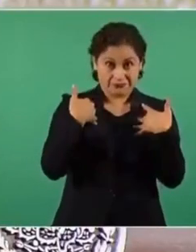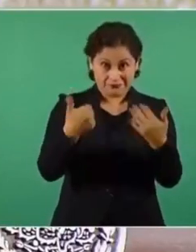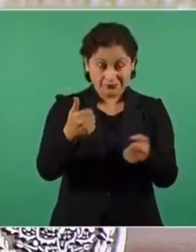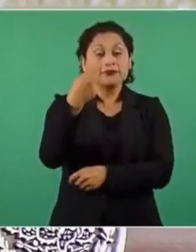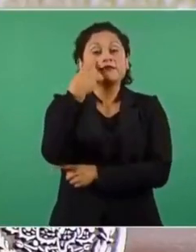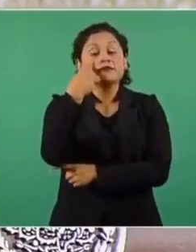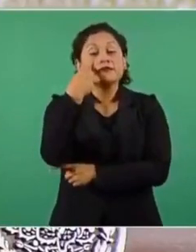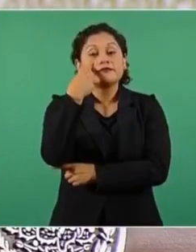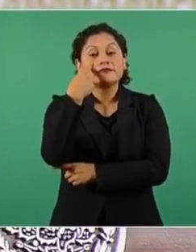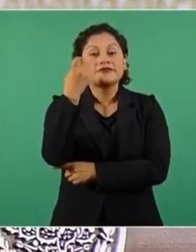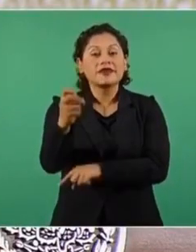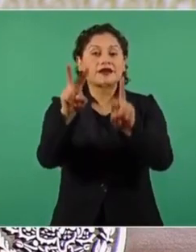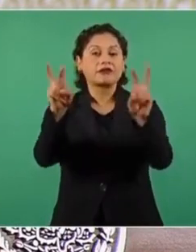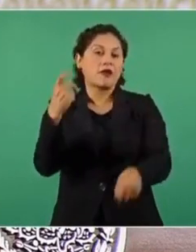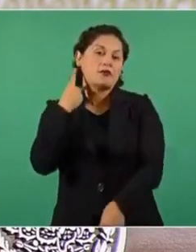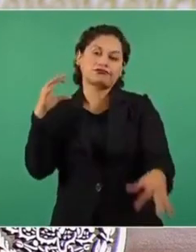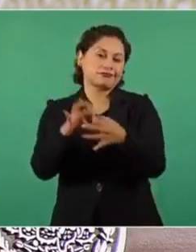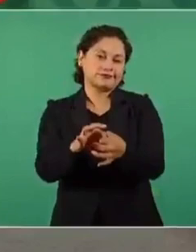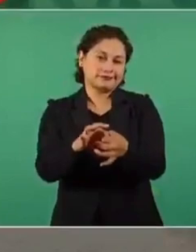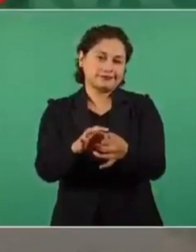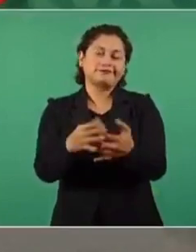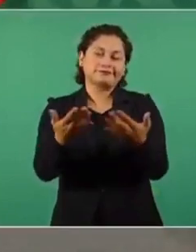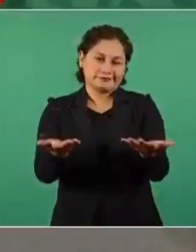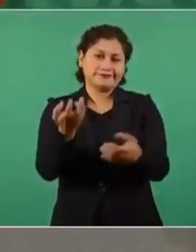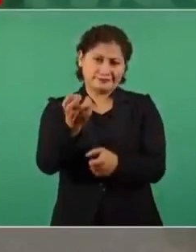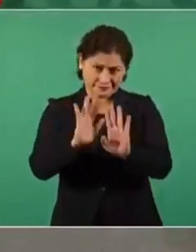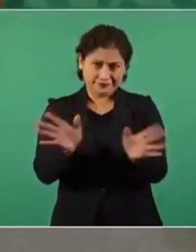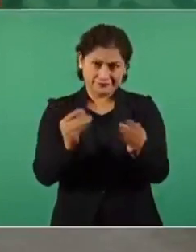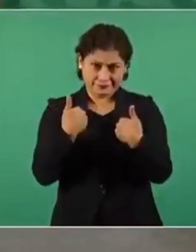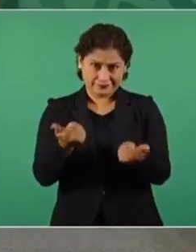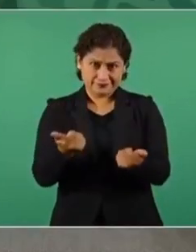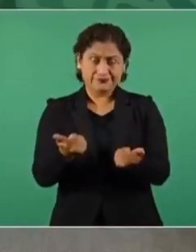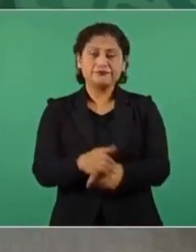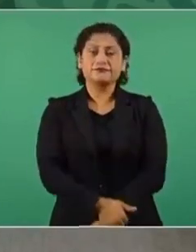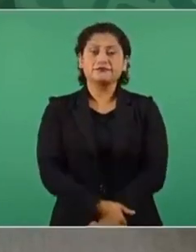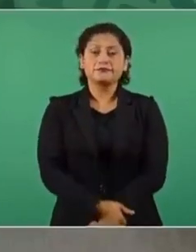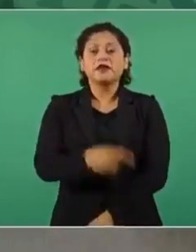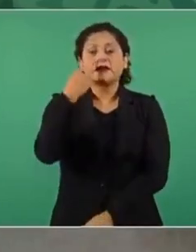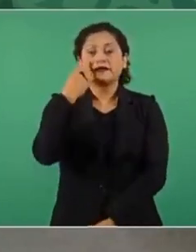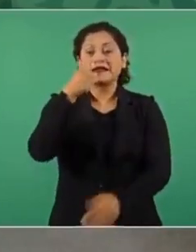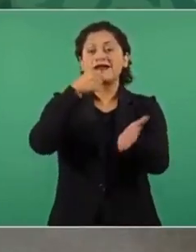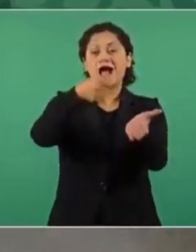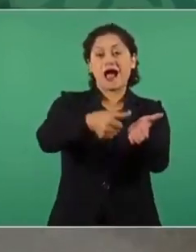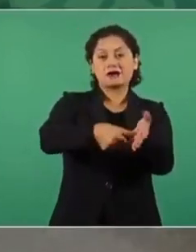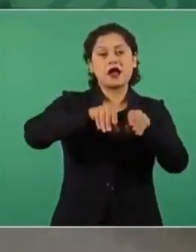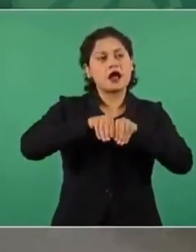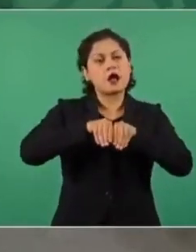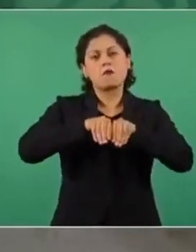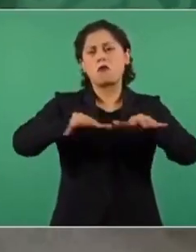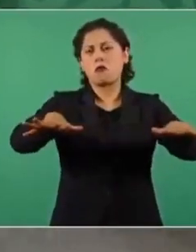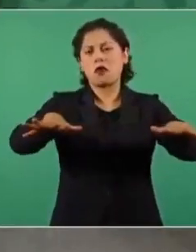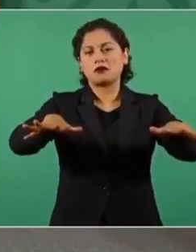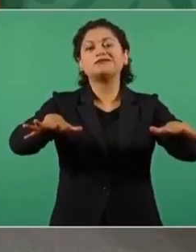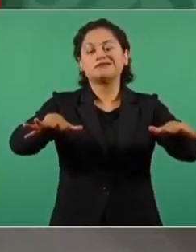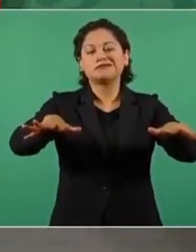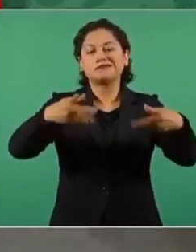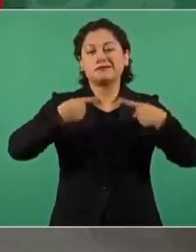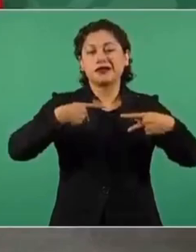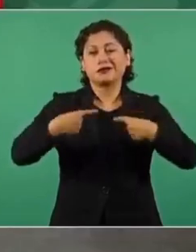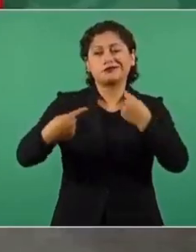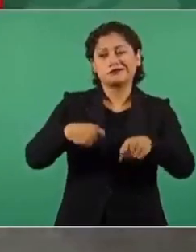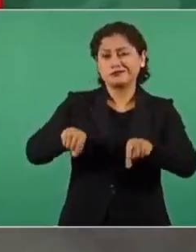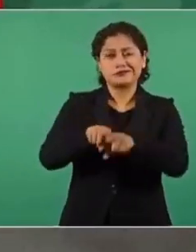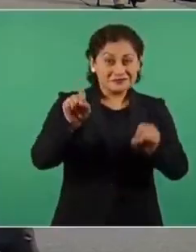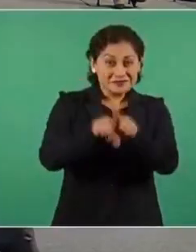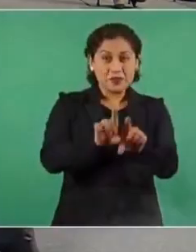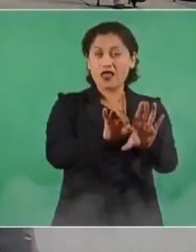de la politiquería, para ser muy claros, todos los que le dieron vuelo a la carta son adversarios nuestros,